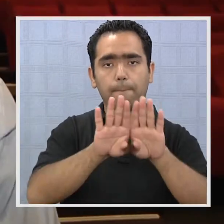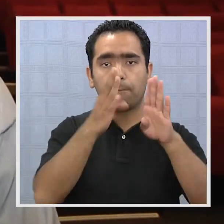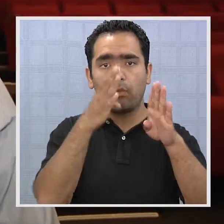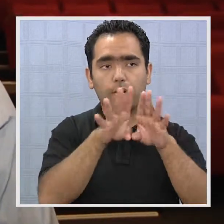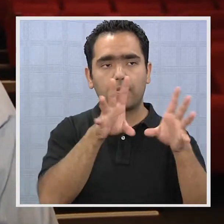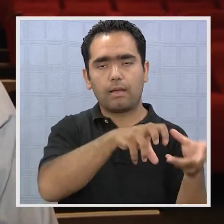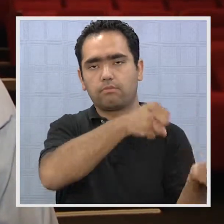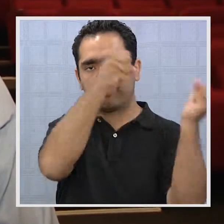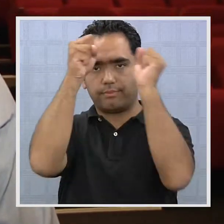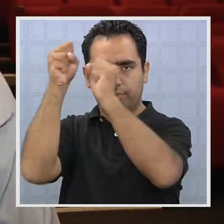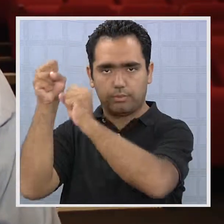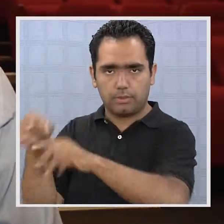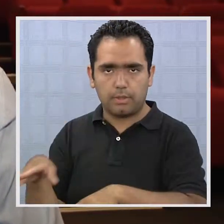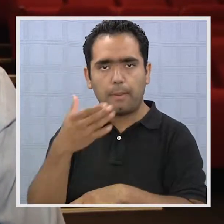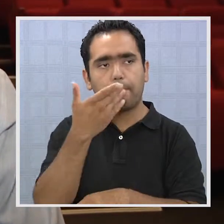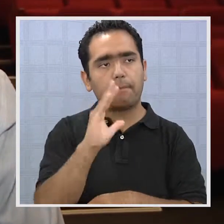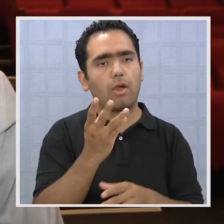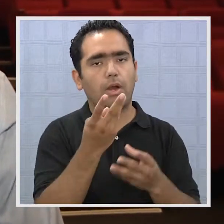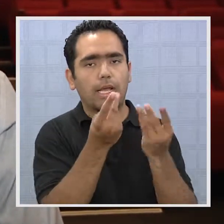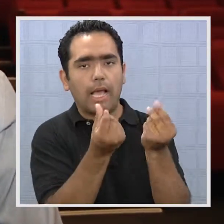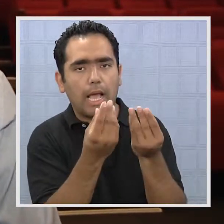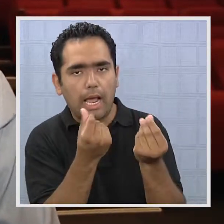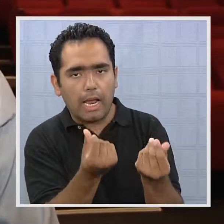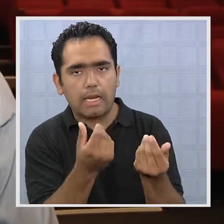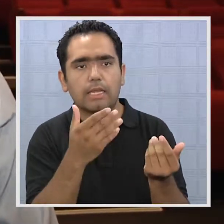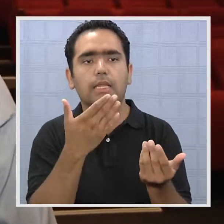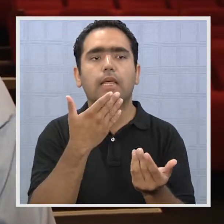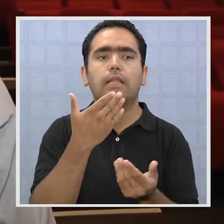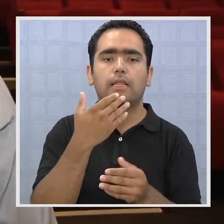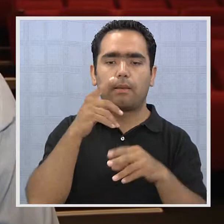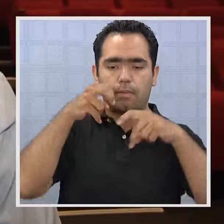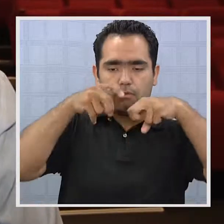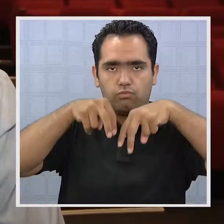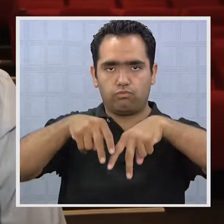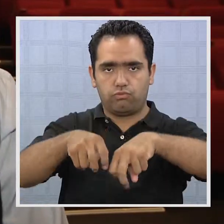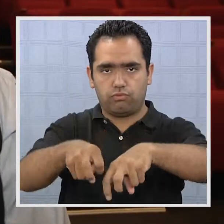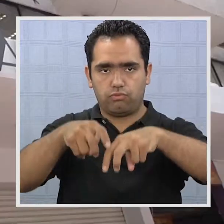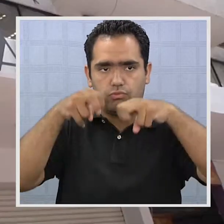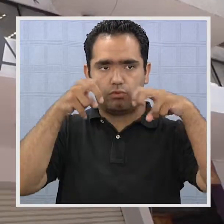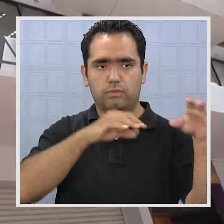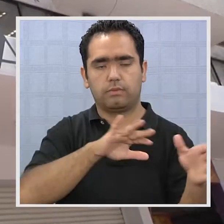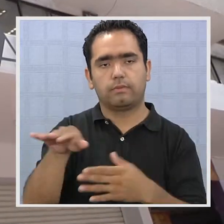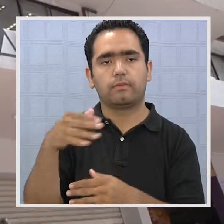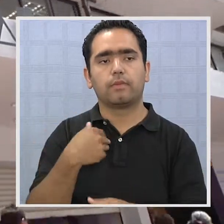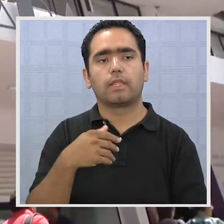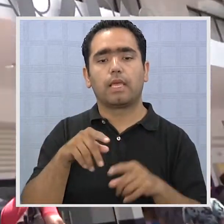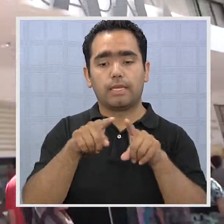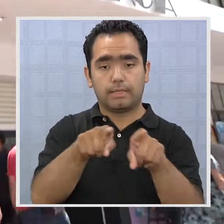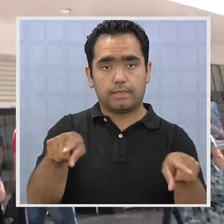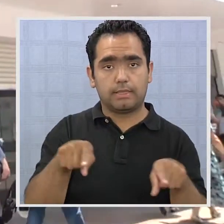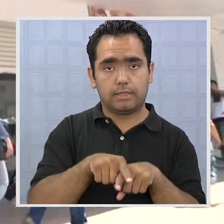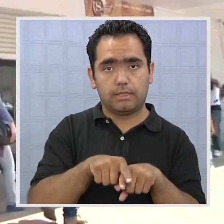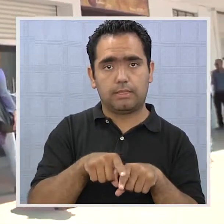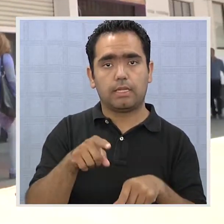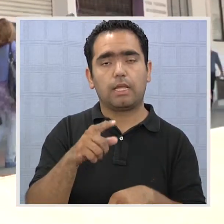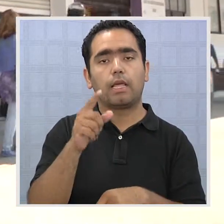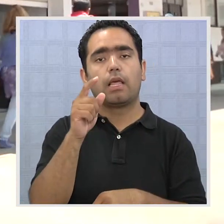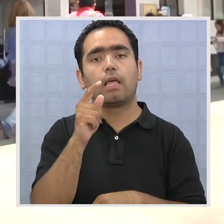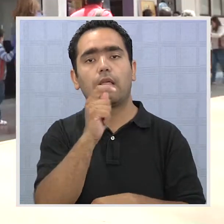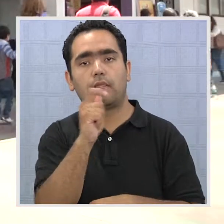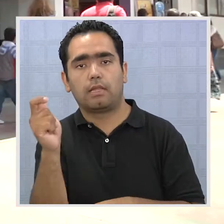puertas que la comunidad instaló y mejorar la calidad de las gradas de acceso. El Salón Tarabacá tendrá una